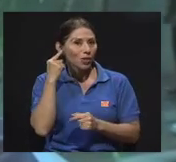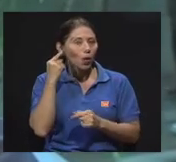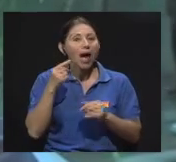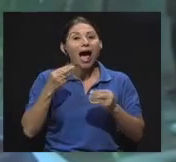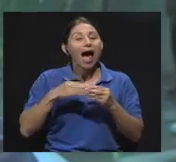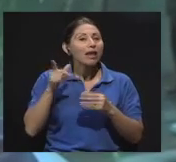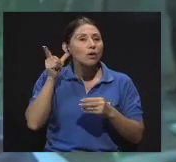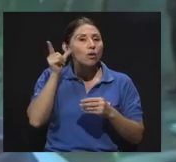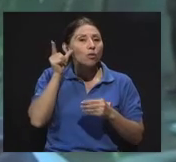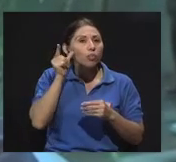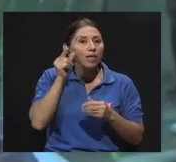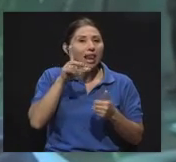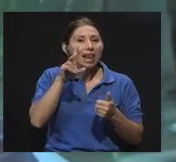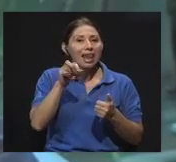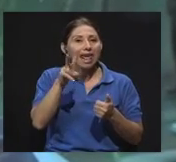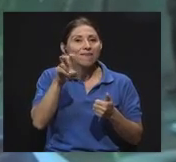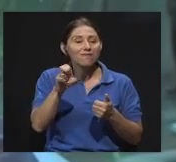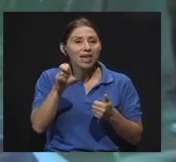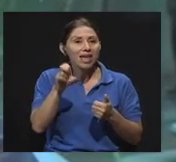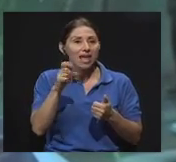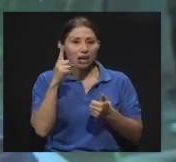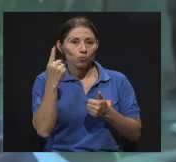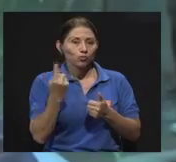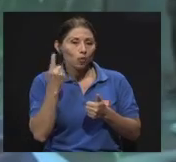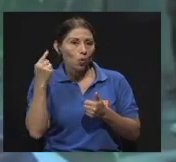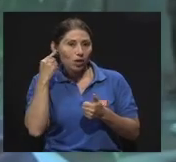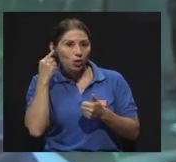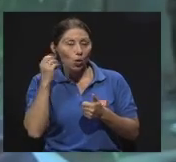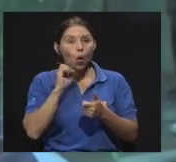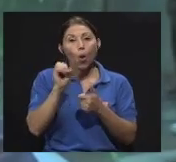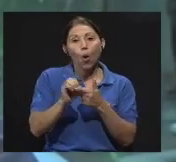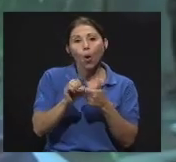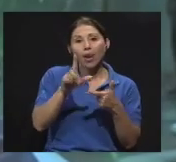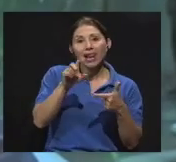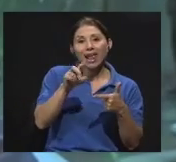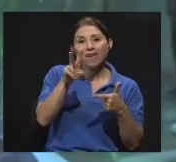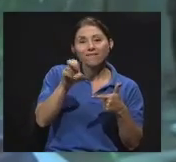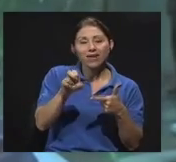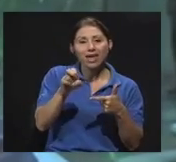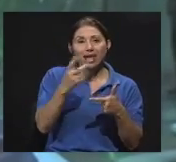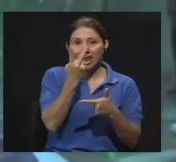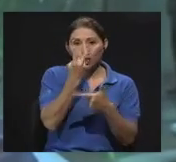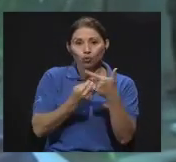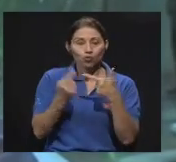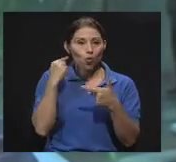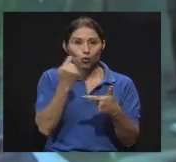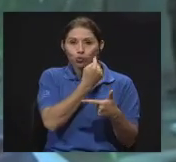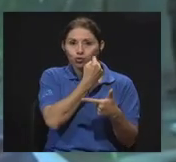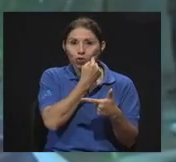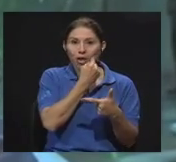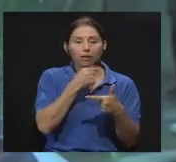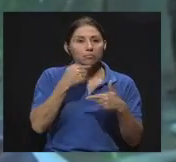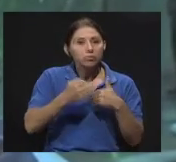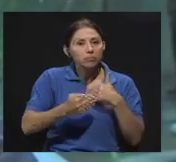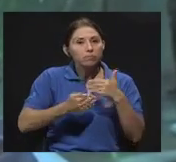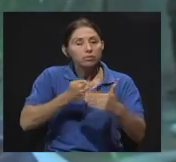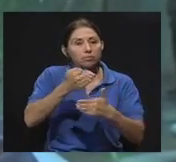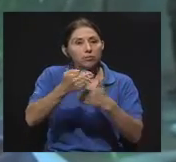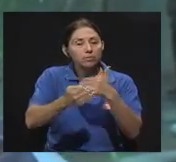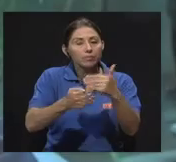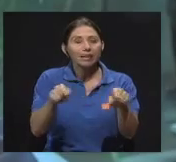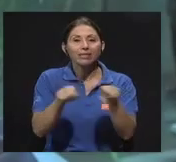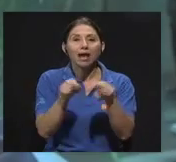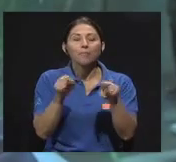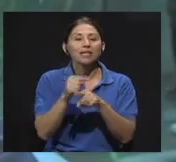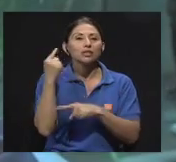leves unilaterales y de leves bilaterales, o los dos oídos, hasta sorderas profundas